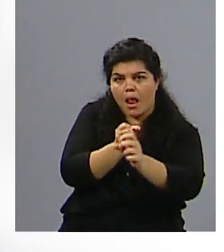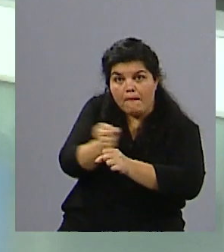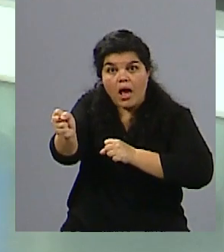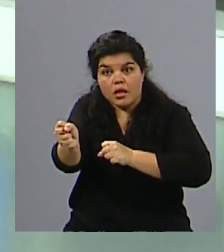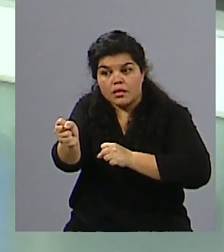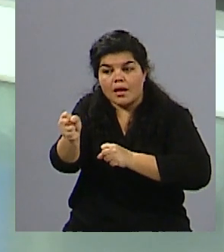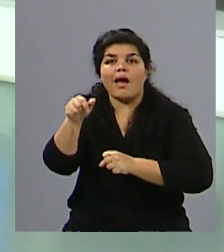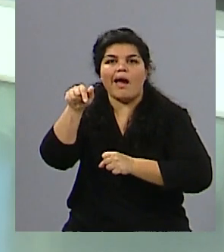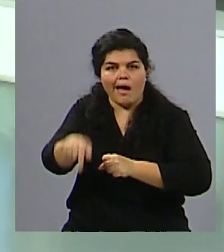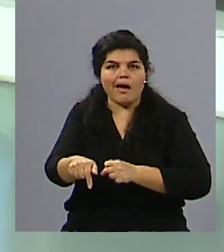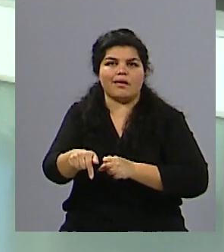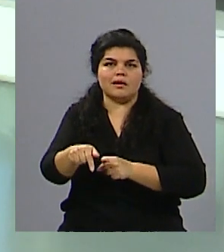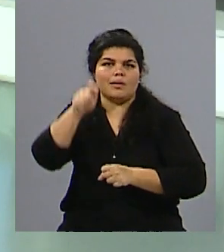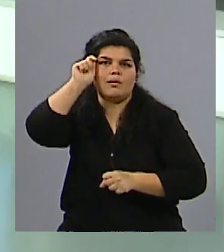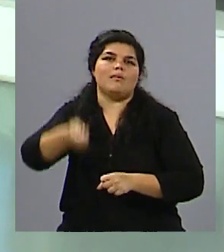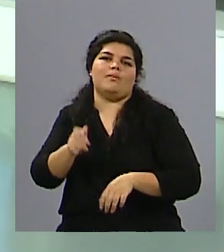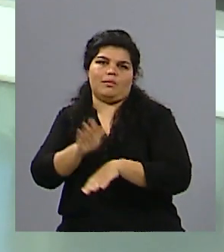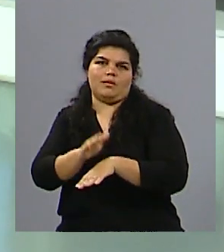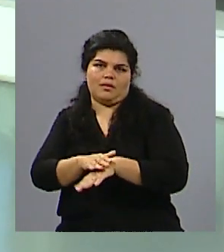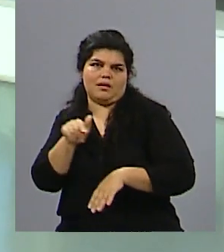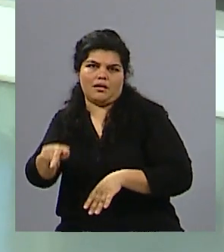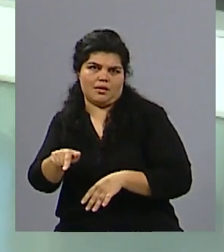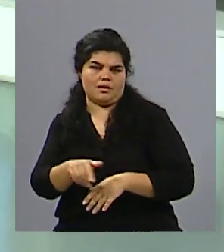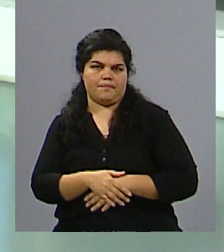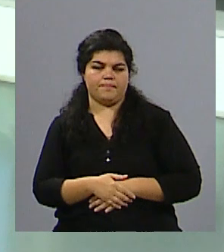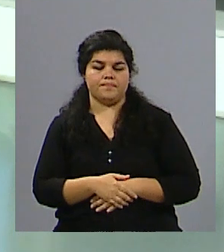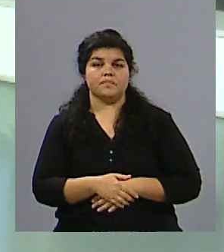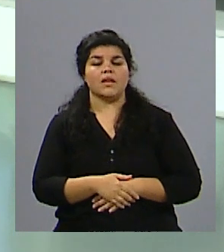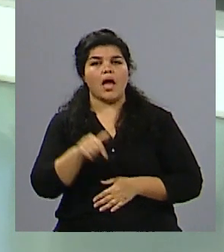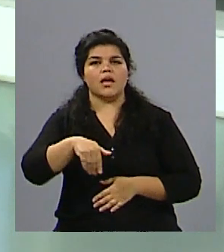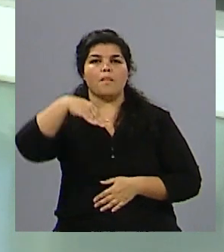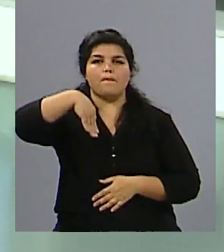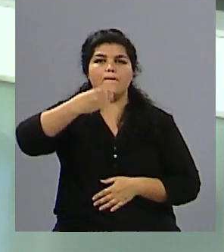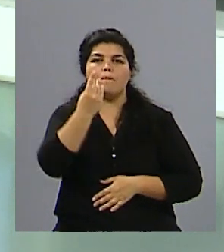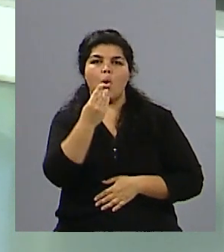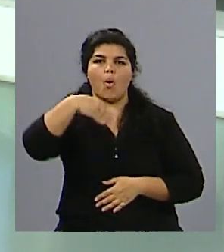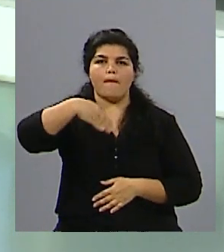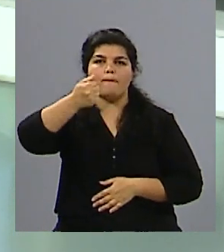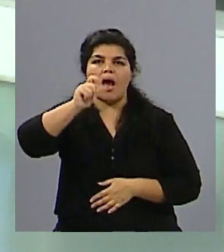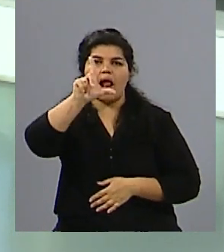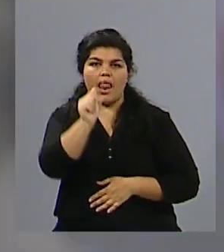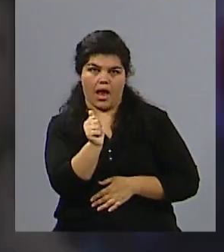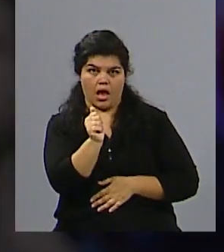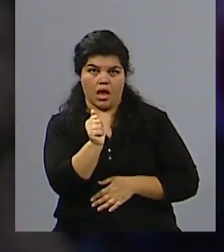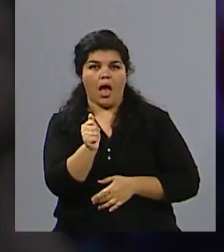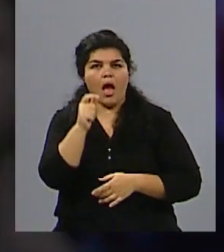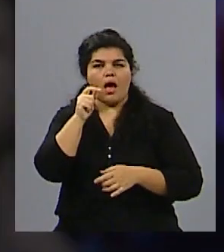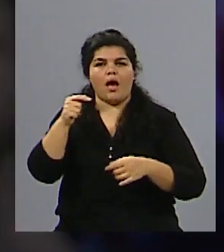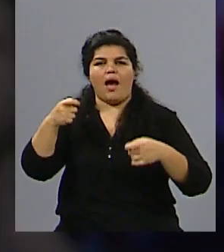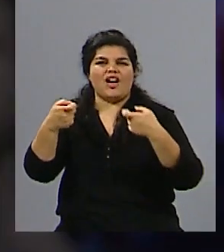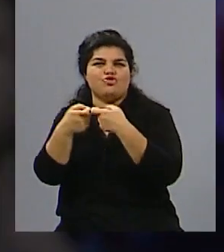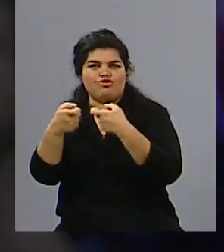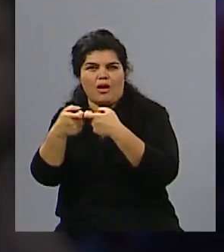lamentables. Estaba mirando los datos de Mumala, por ejemplo, en cuanto a los femicidios, uno de los datos tal vez terribles es que